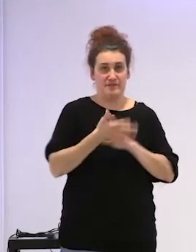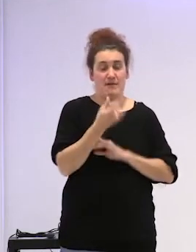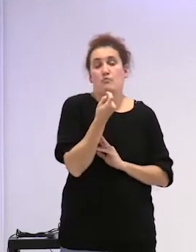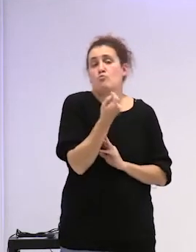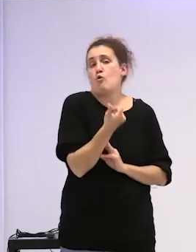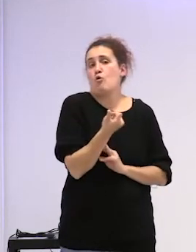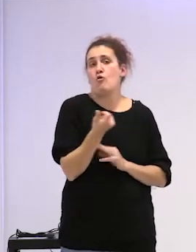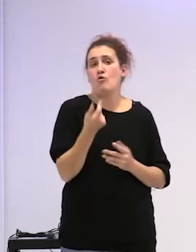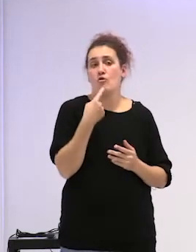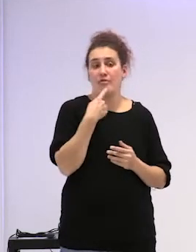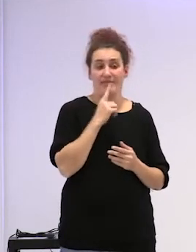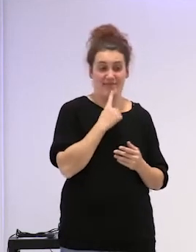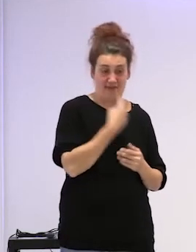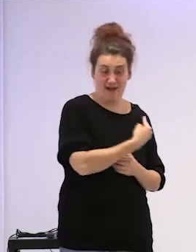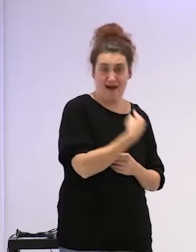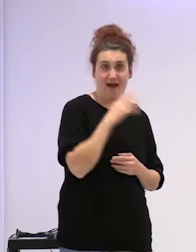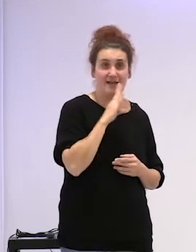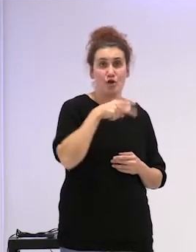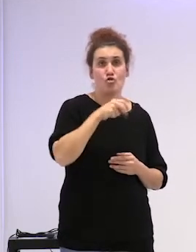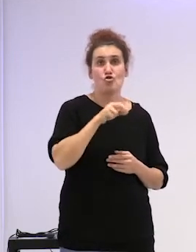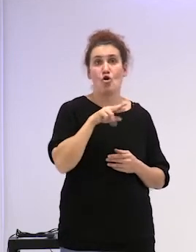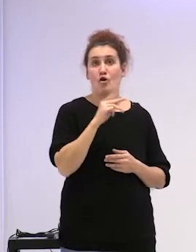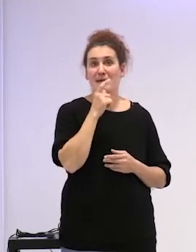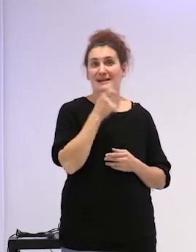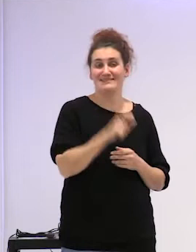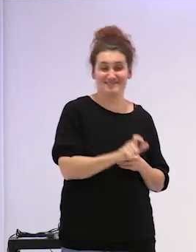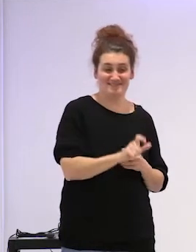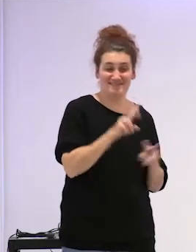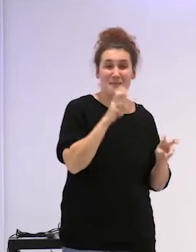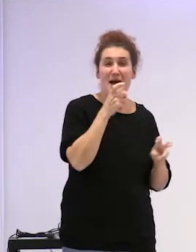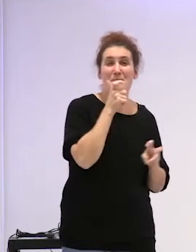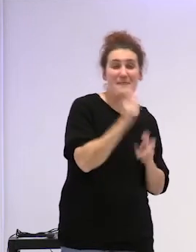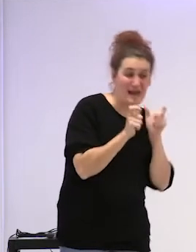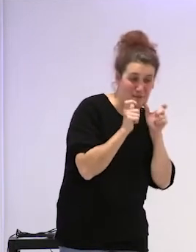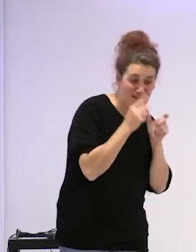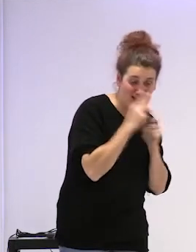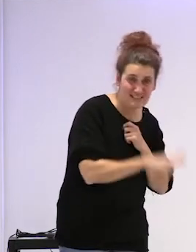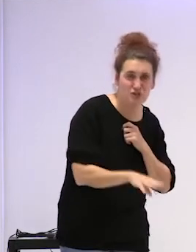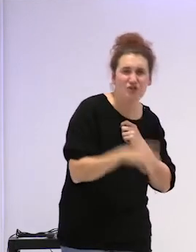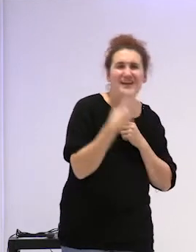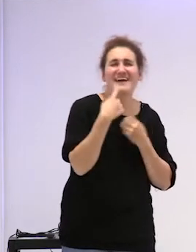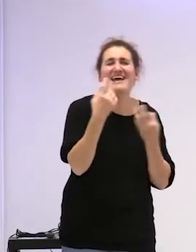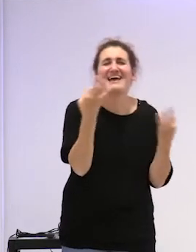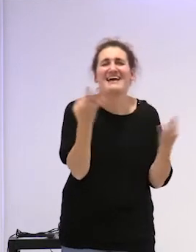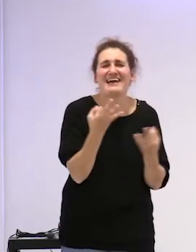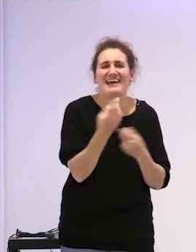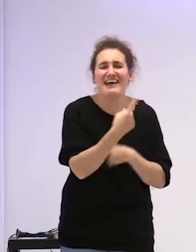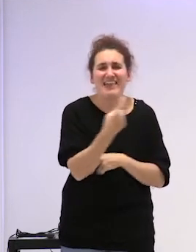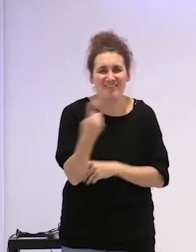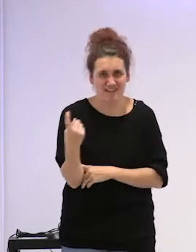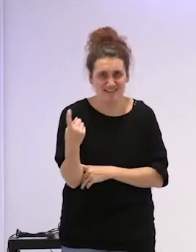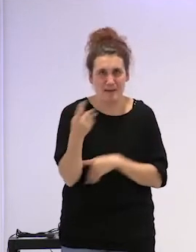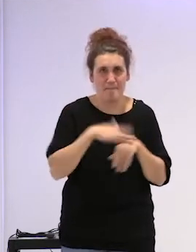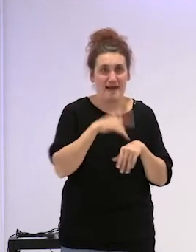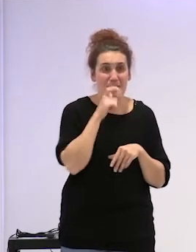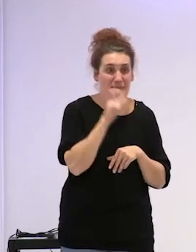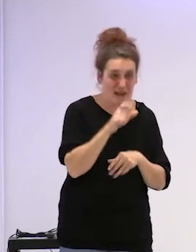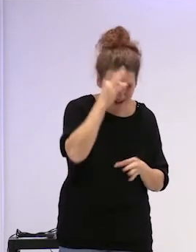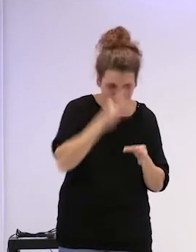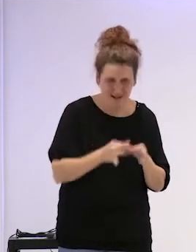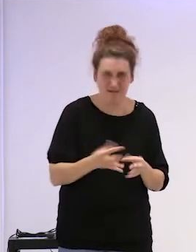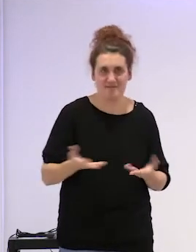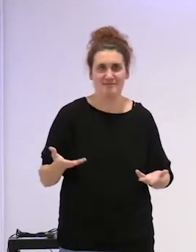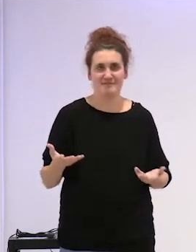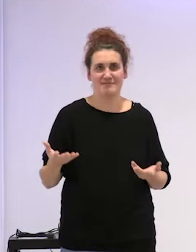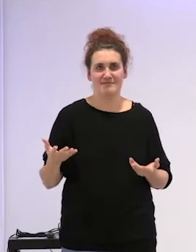decía al hilo de lo que decía Norma con el tema de la palabra de las criaturas ¿qué hace falta para que una palabra se ha creído en realidad?